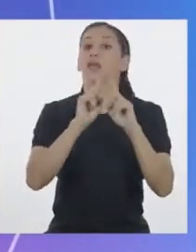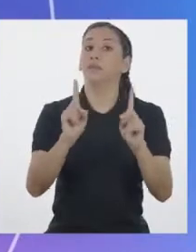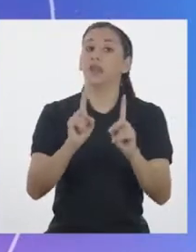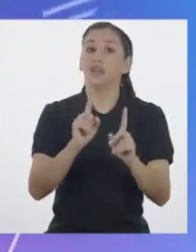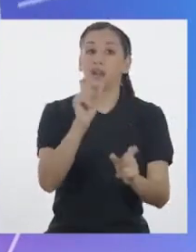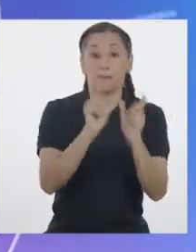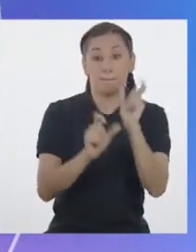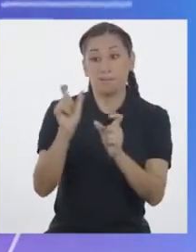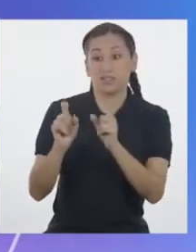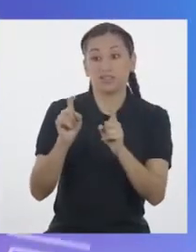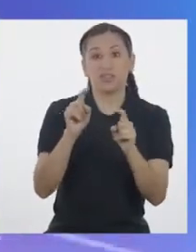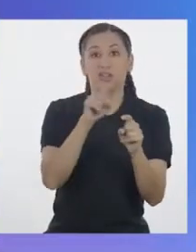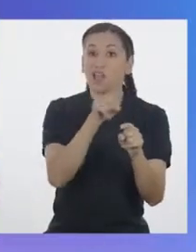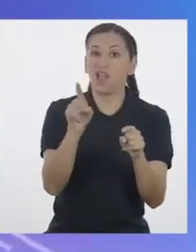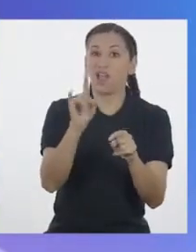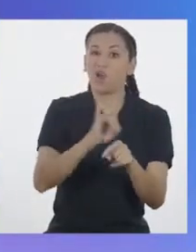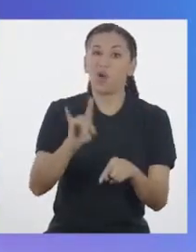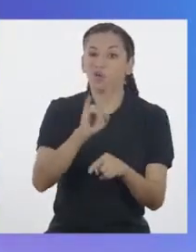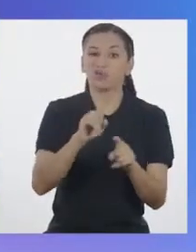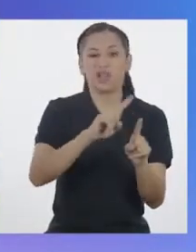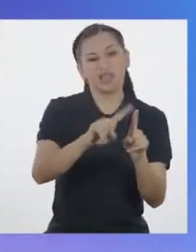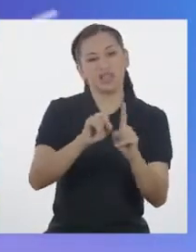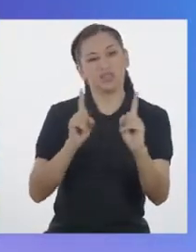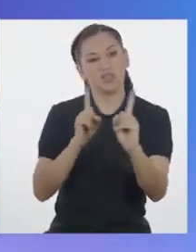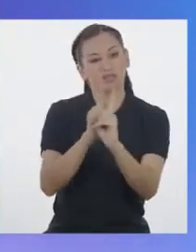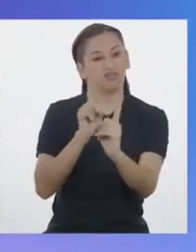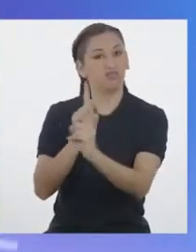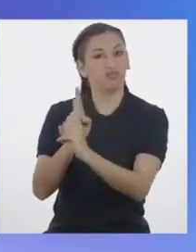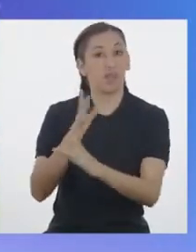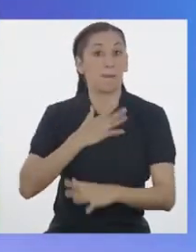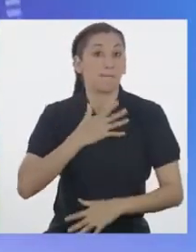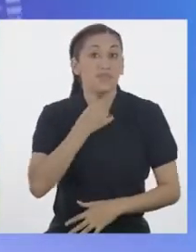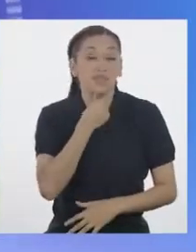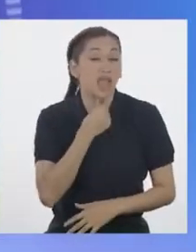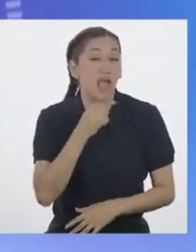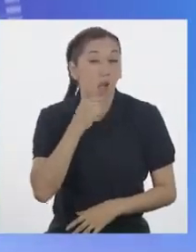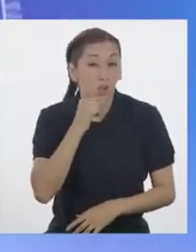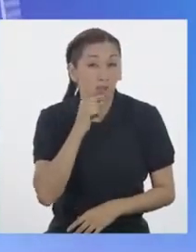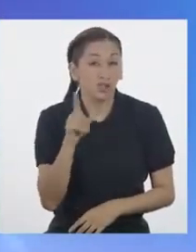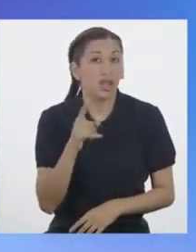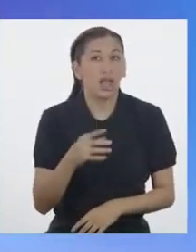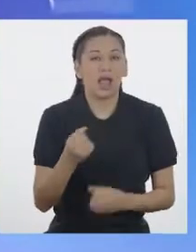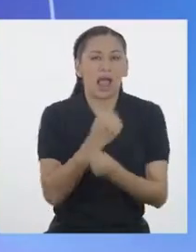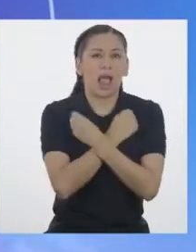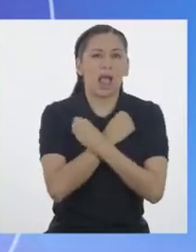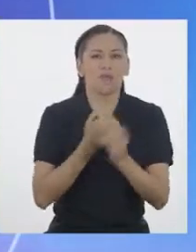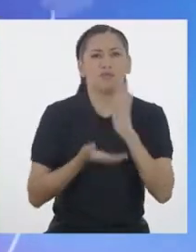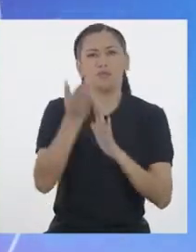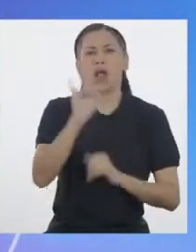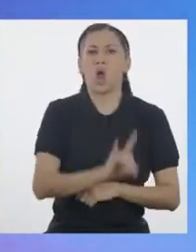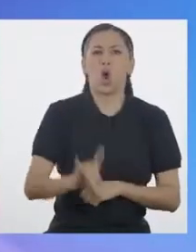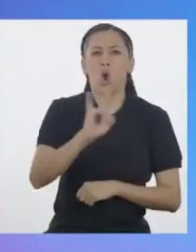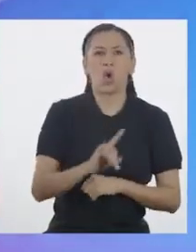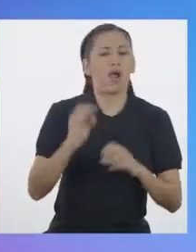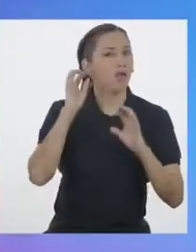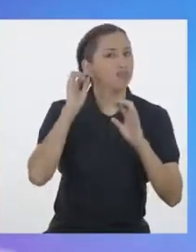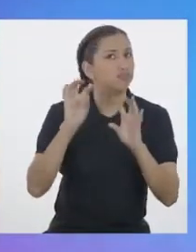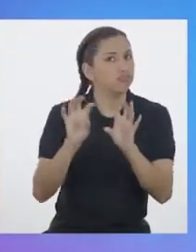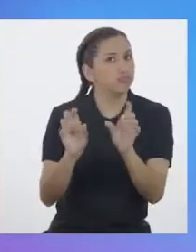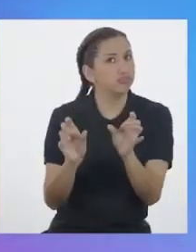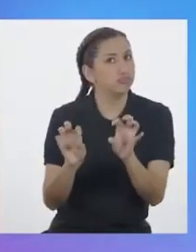persona prefiere usar un medio diferente. A mi abuelita le gusta escuchar las noticias por la radio